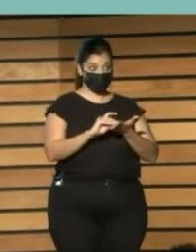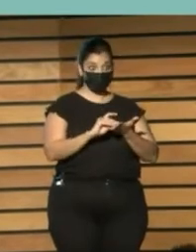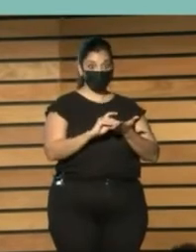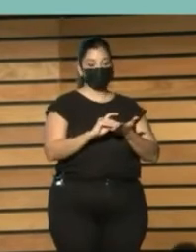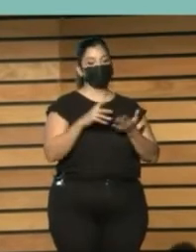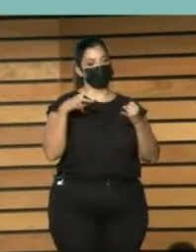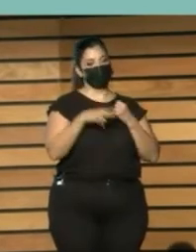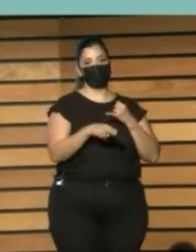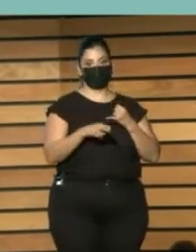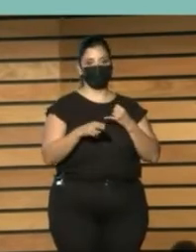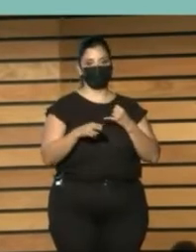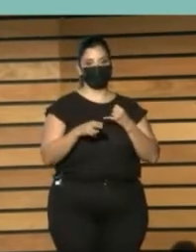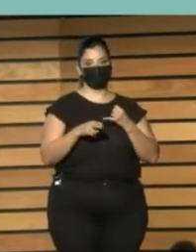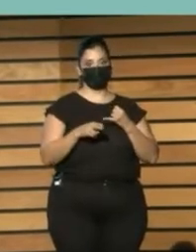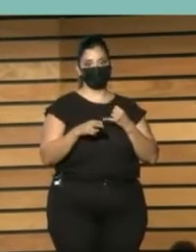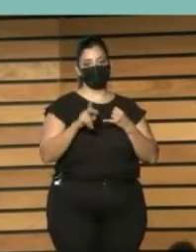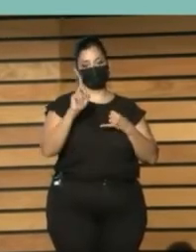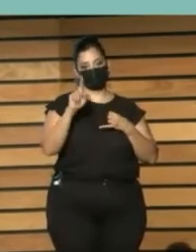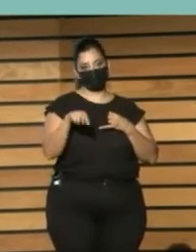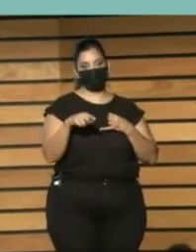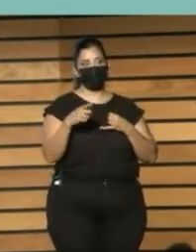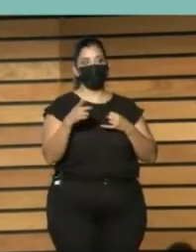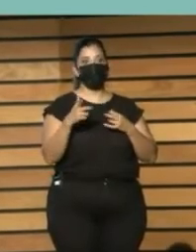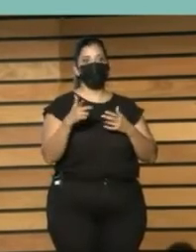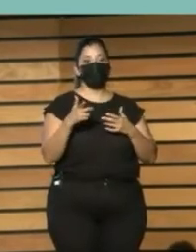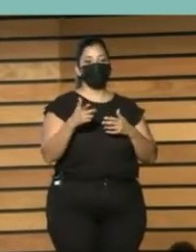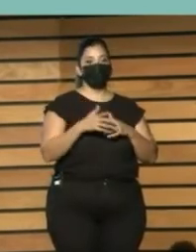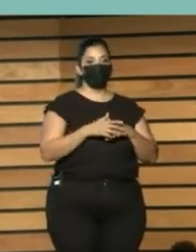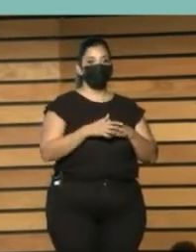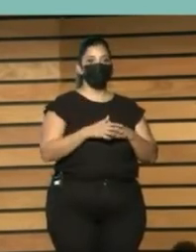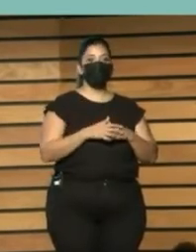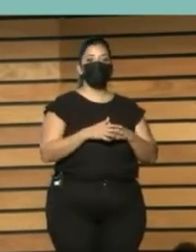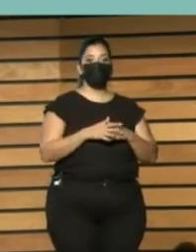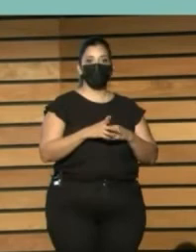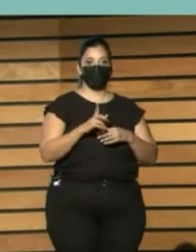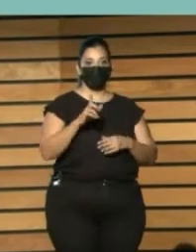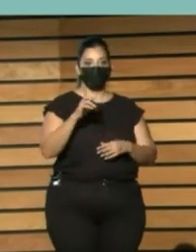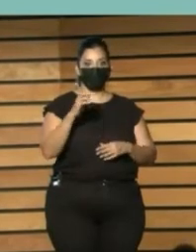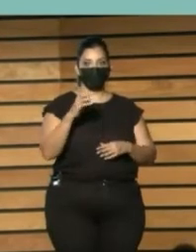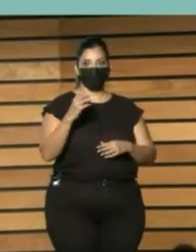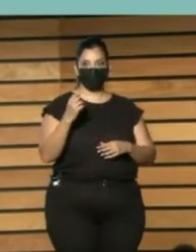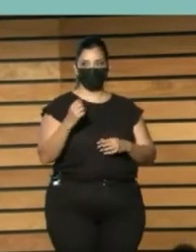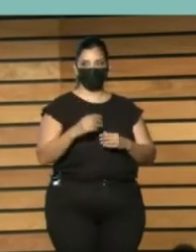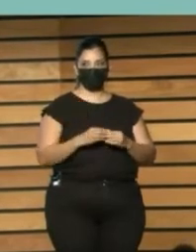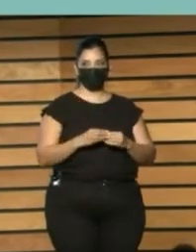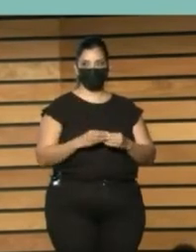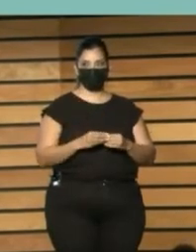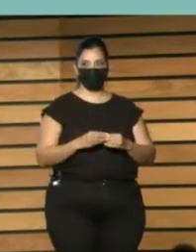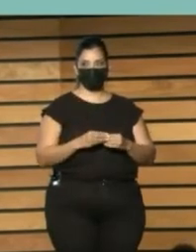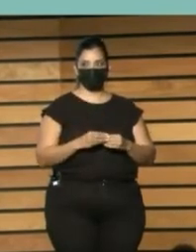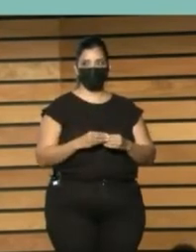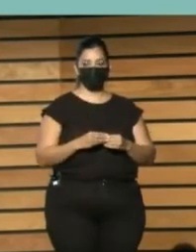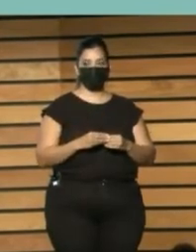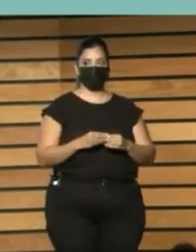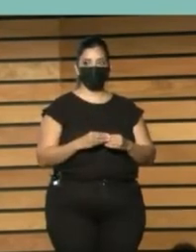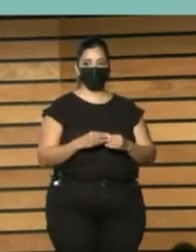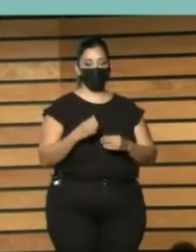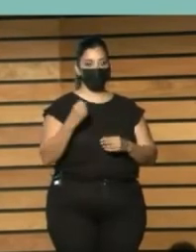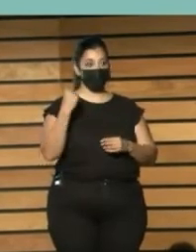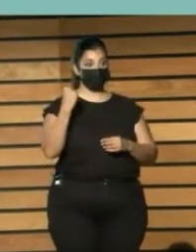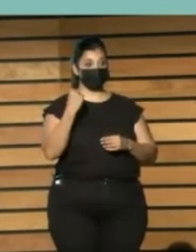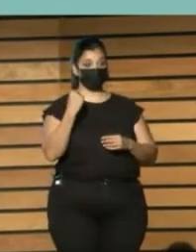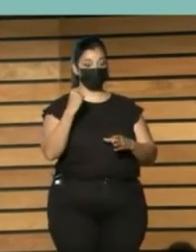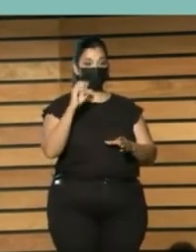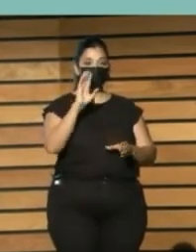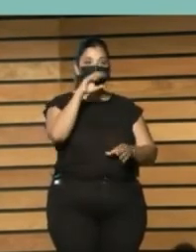Del Desempoderamiento Que Está Incluido En el